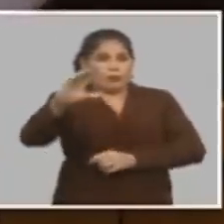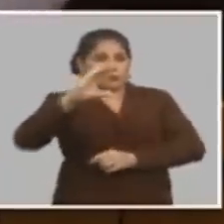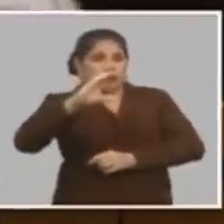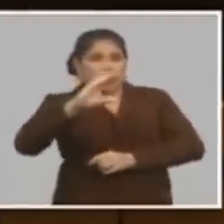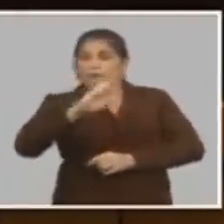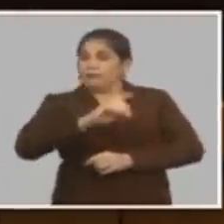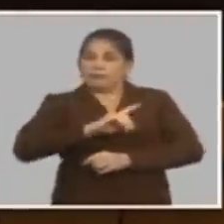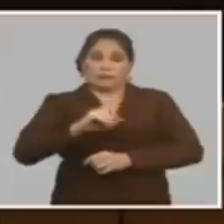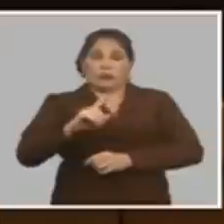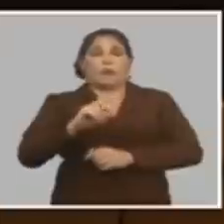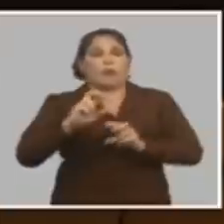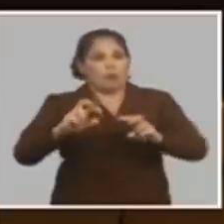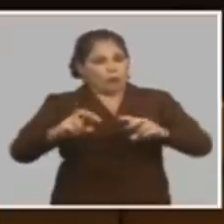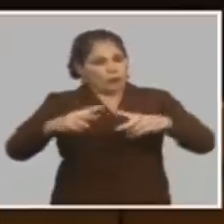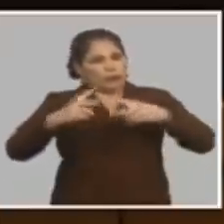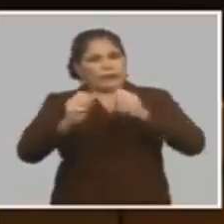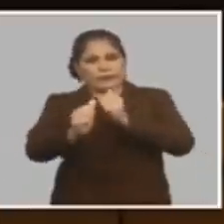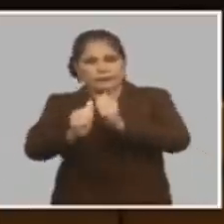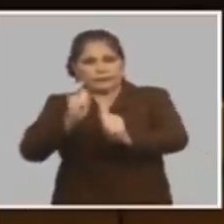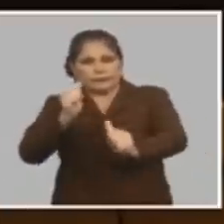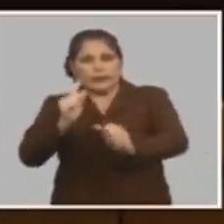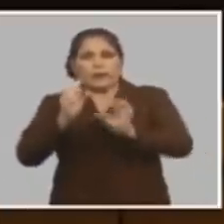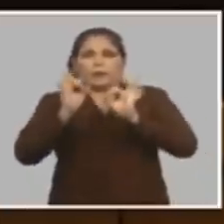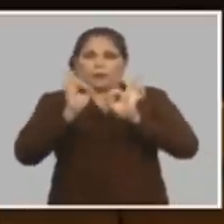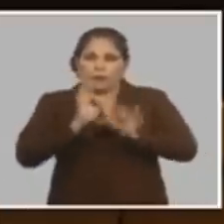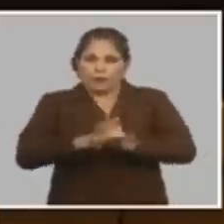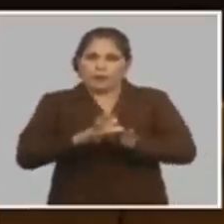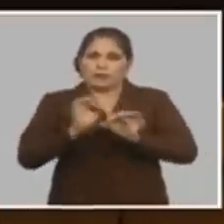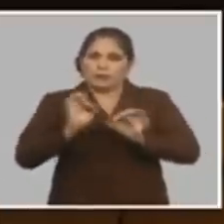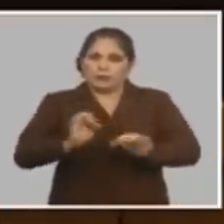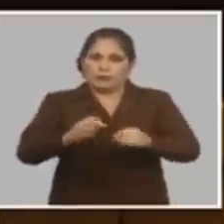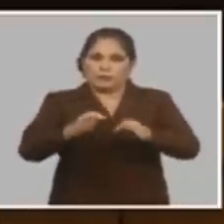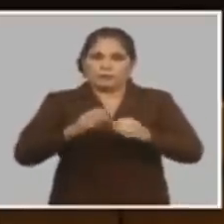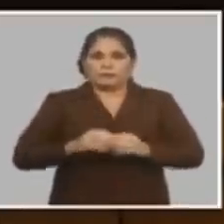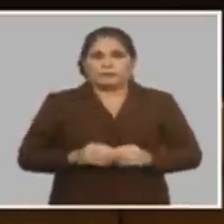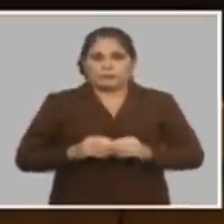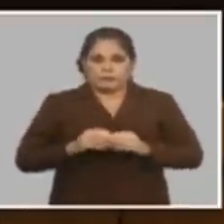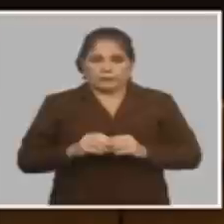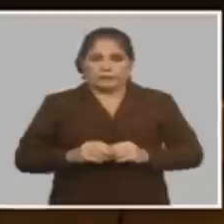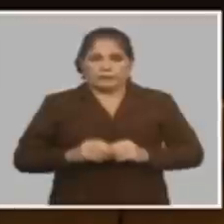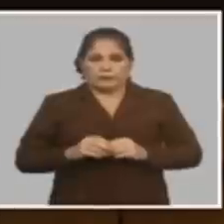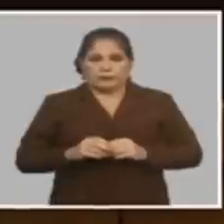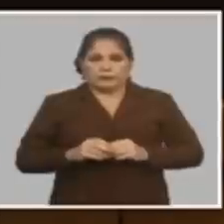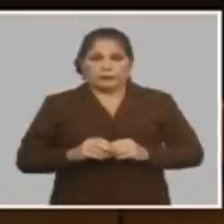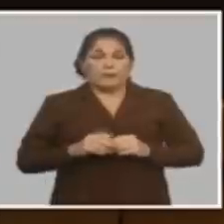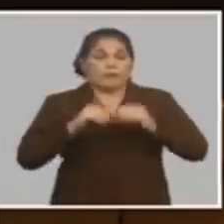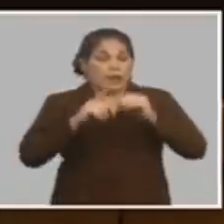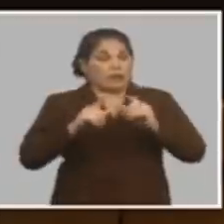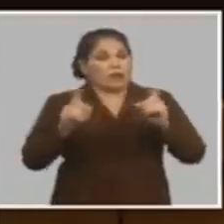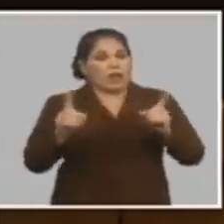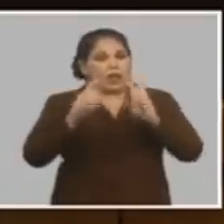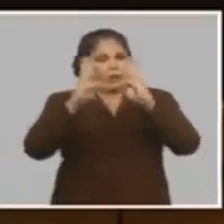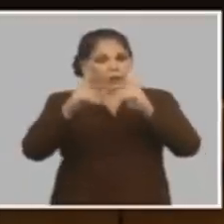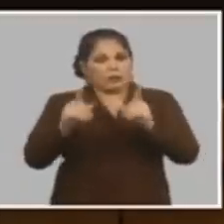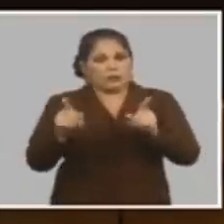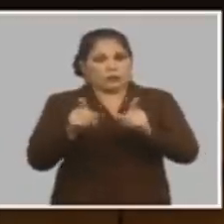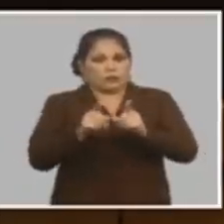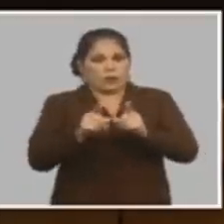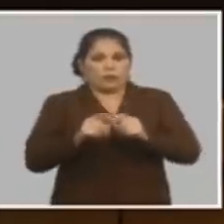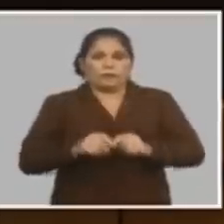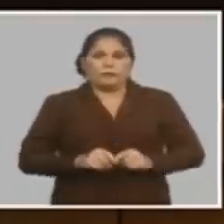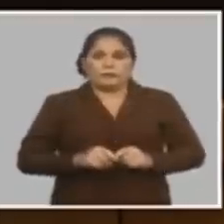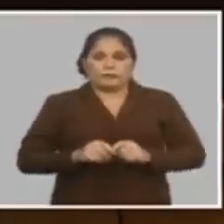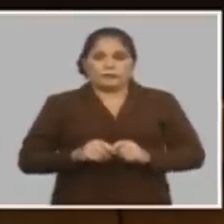porque volvemos entonces al punto de partida ese es el resultado que tuvimos adelante